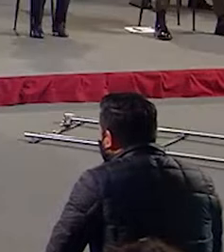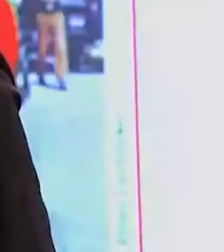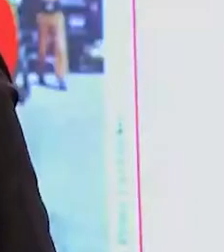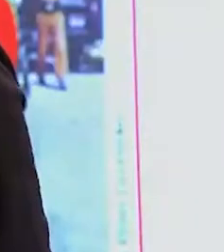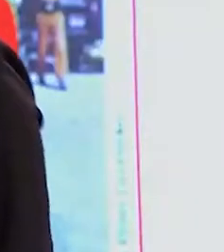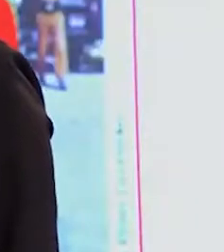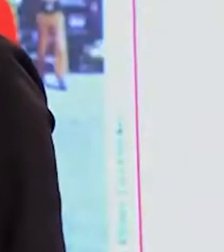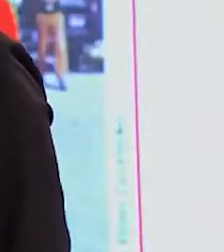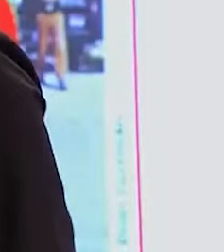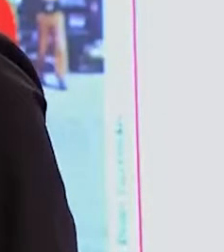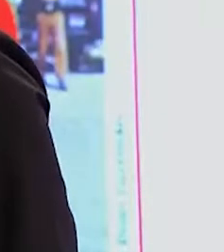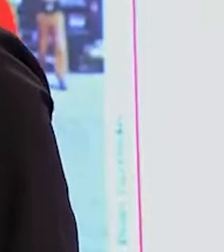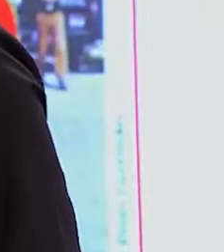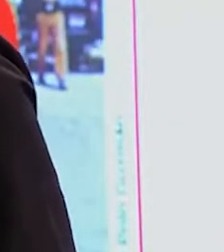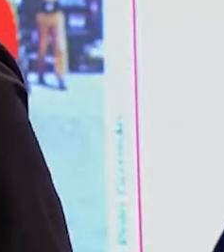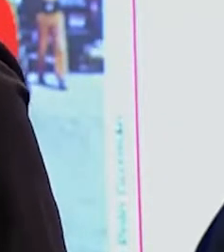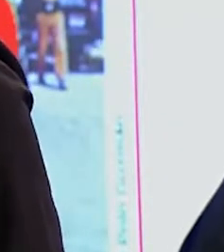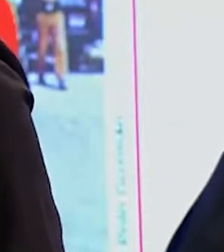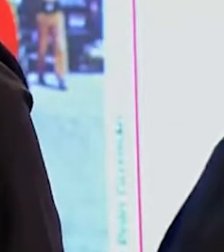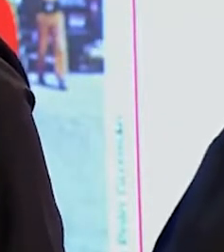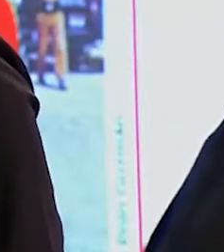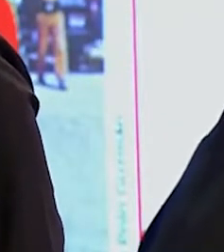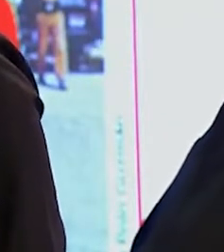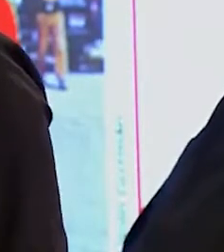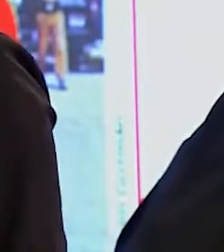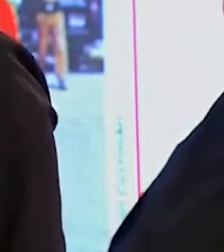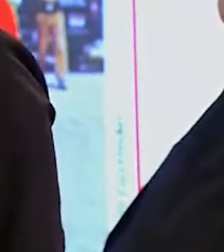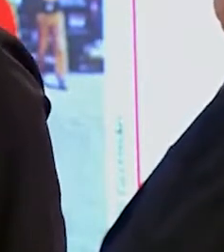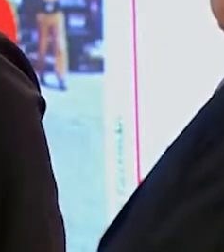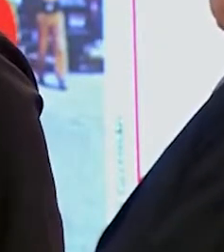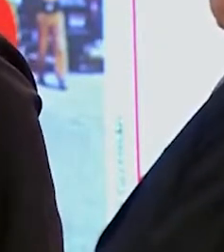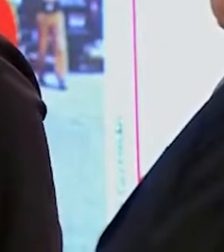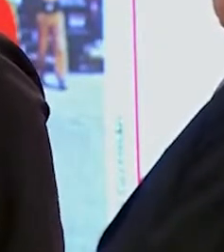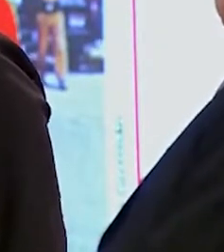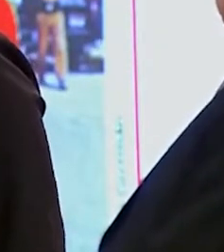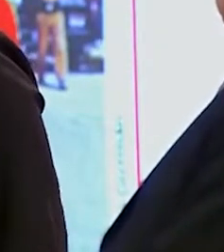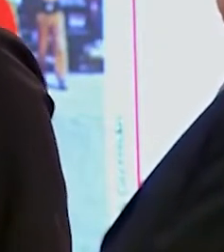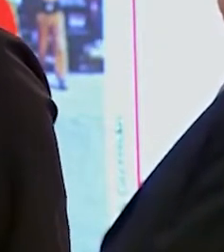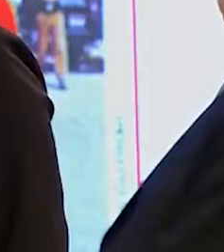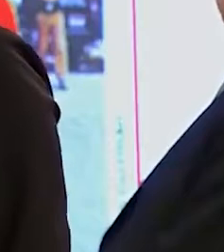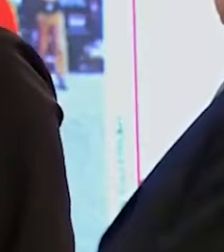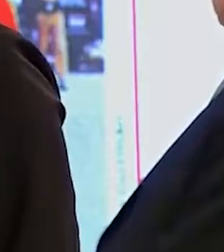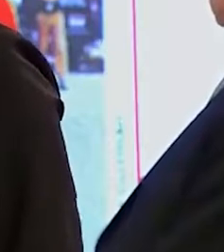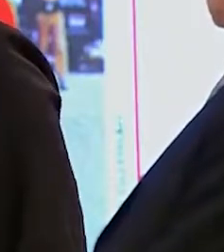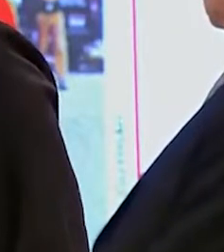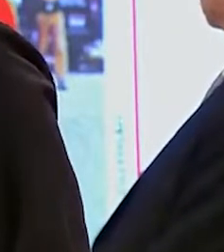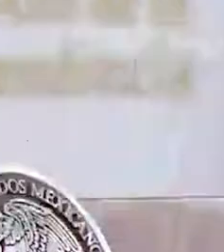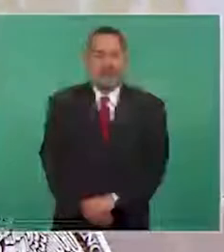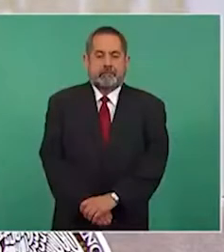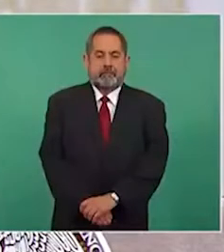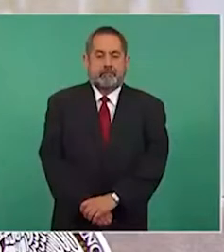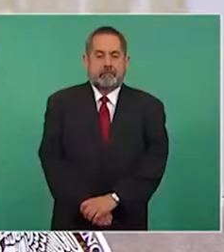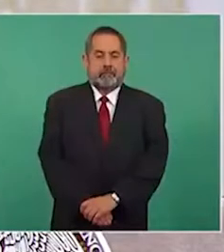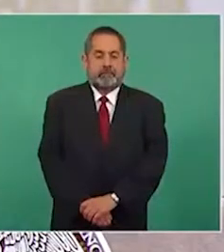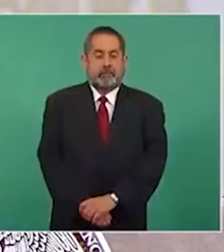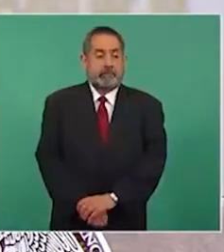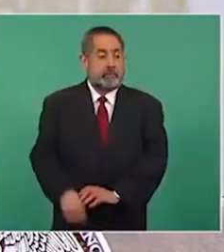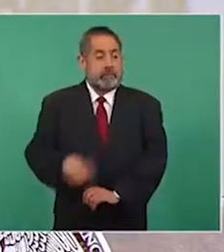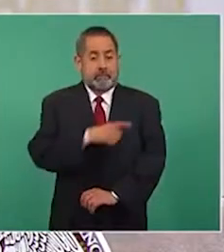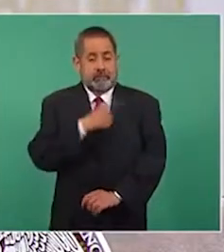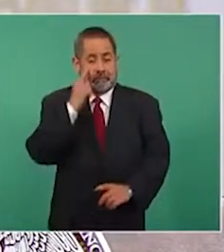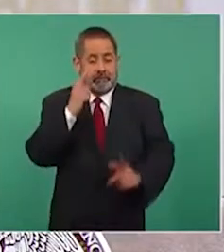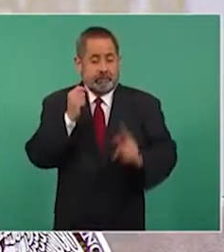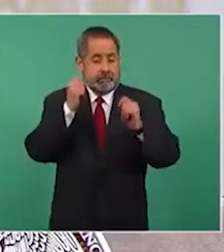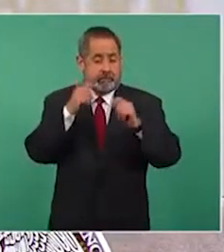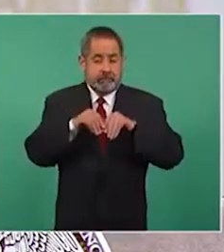dispersados con armas de fuego, lo cual también es falso y para entonces ya había sido aclarado. La versión